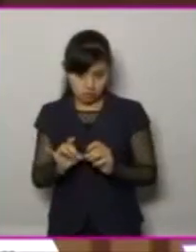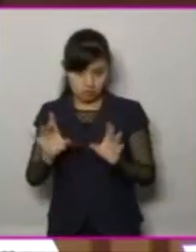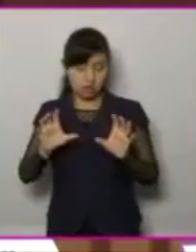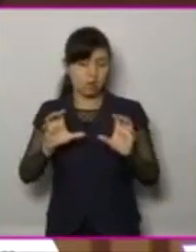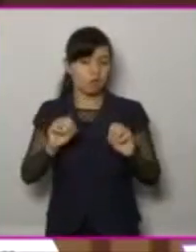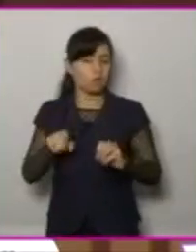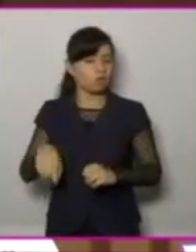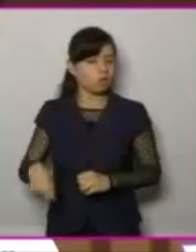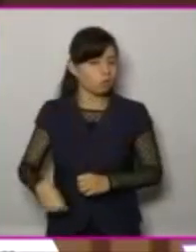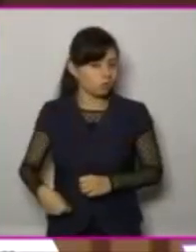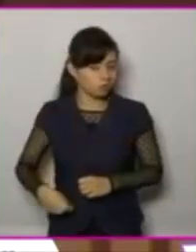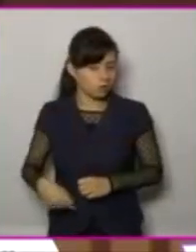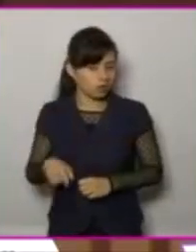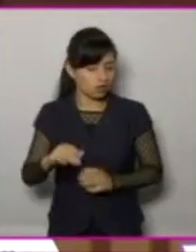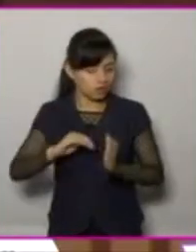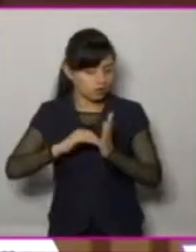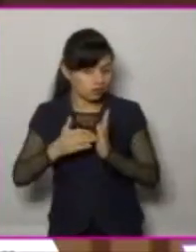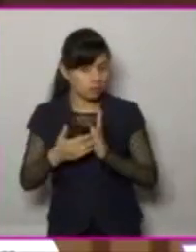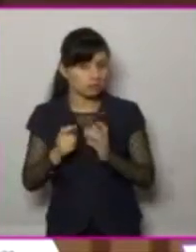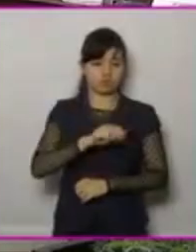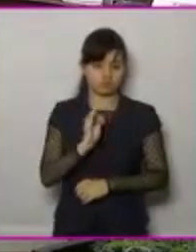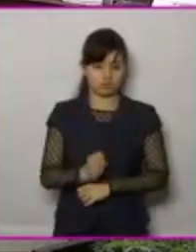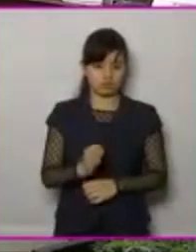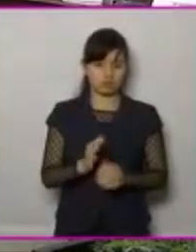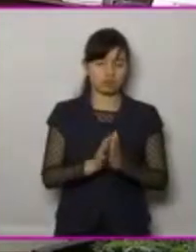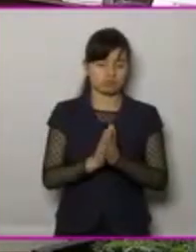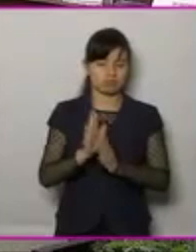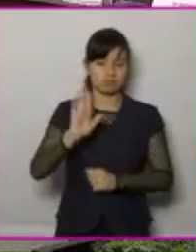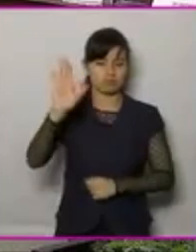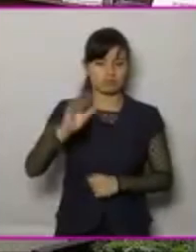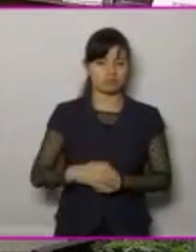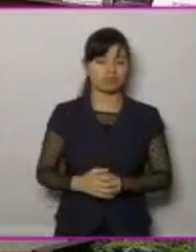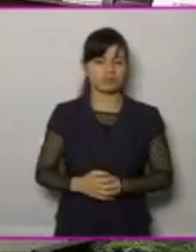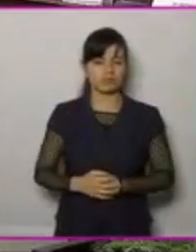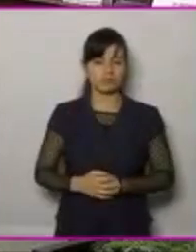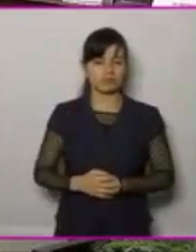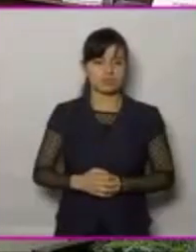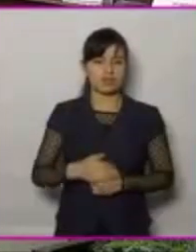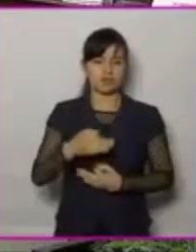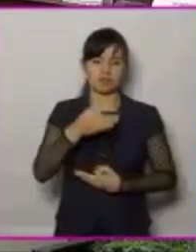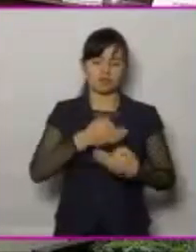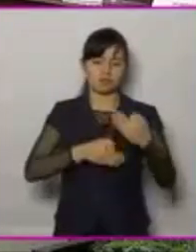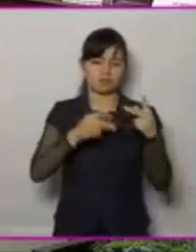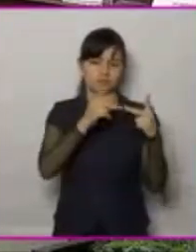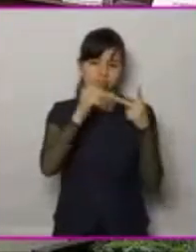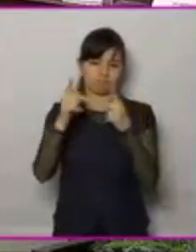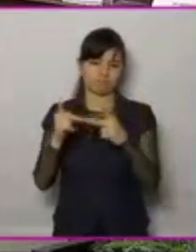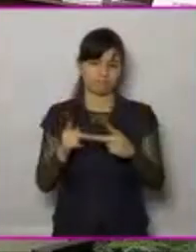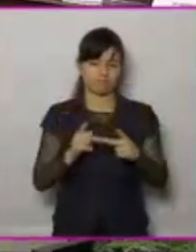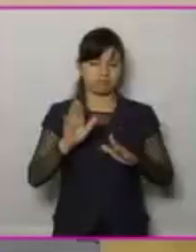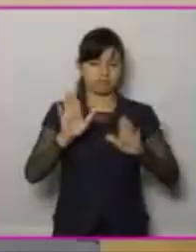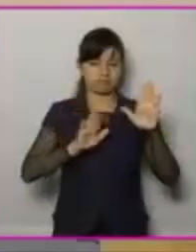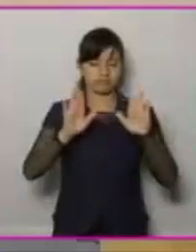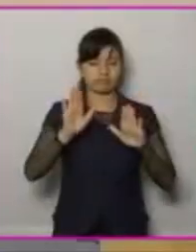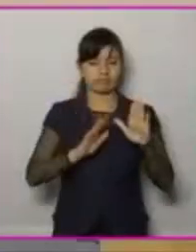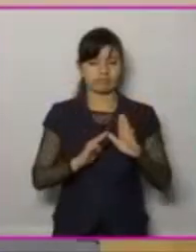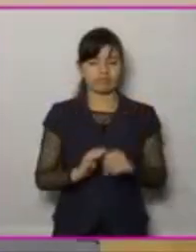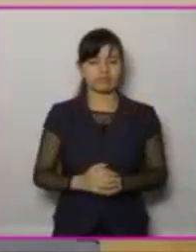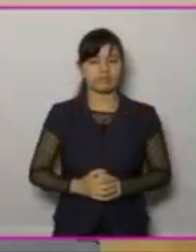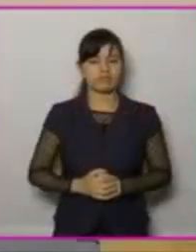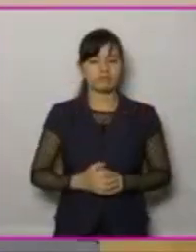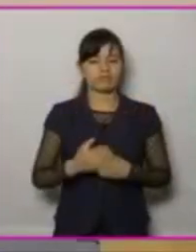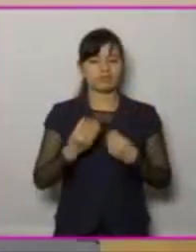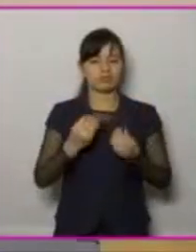Acceso a la Información y Protección de Datos Personales. Al finalizar la sesión, Córdoba Vianelo agregó que a las 17 horas se